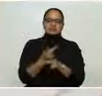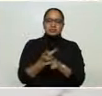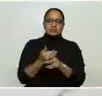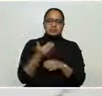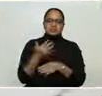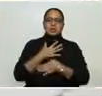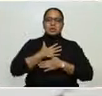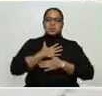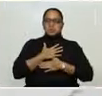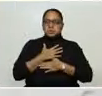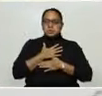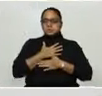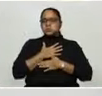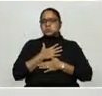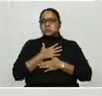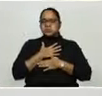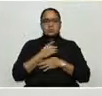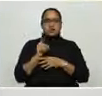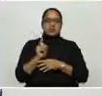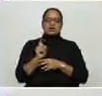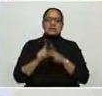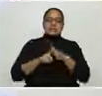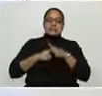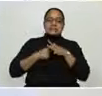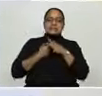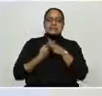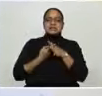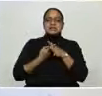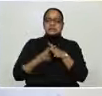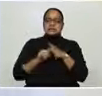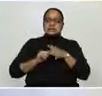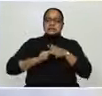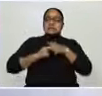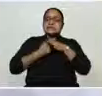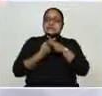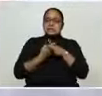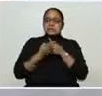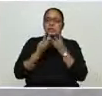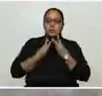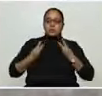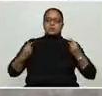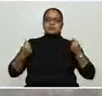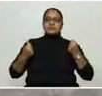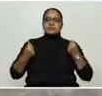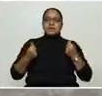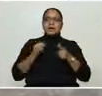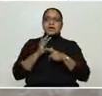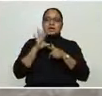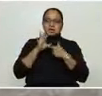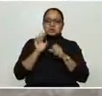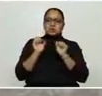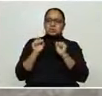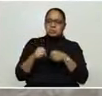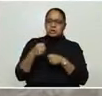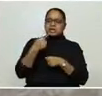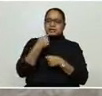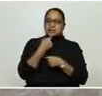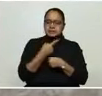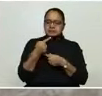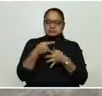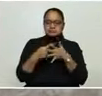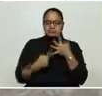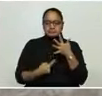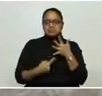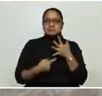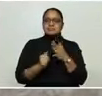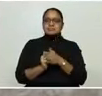requieren de otro tipo de tratamiento y se debe de tratar multidisciplinariamente a estos pacientes que tienen